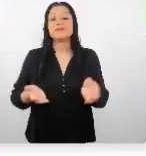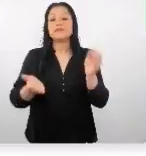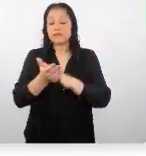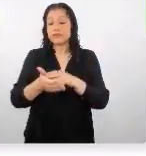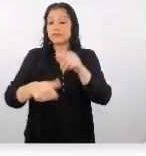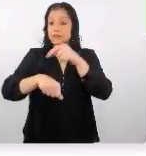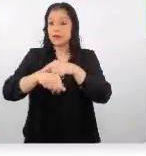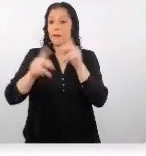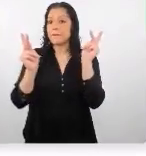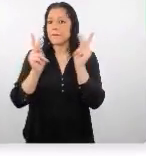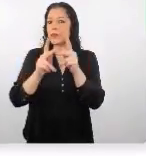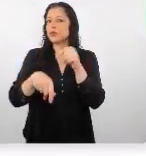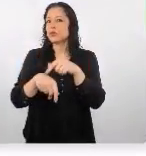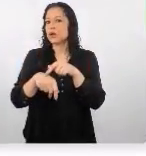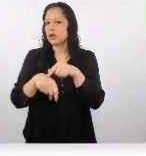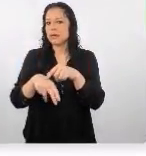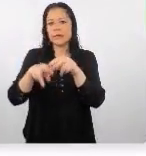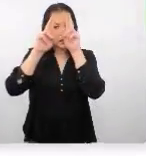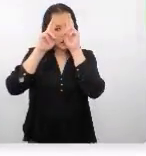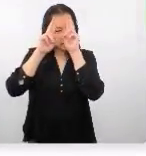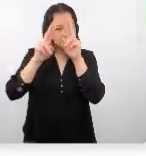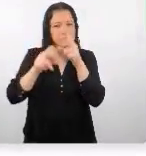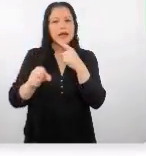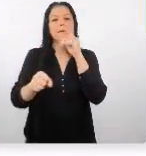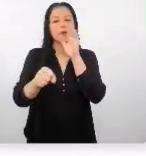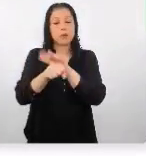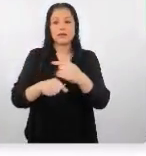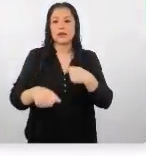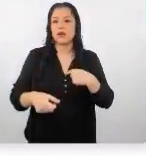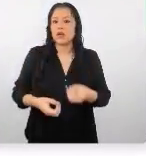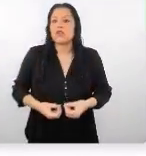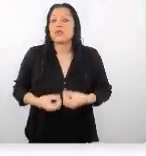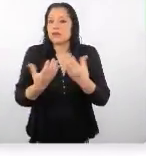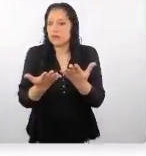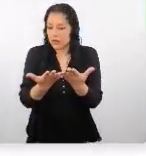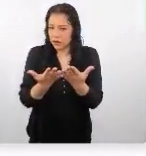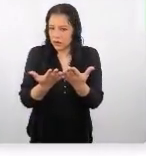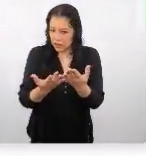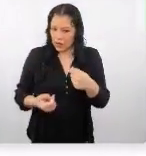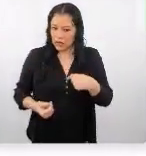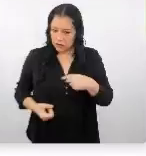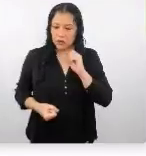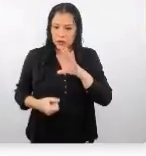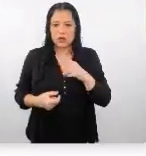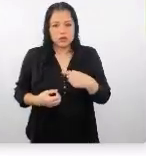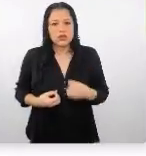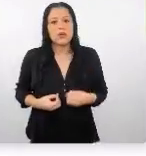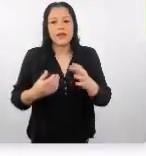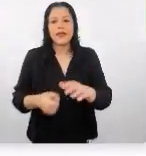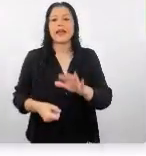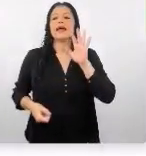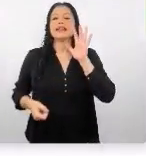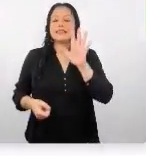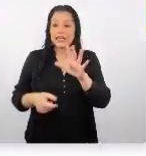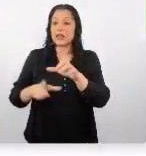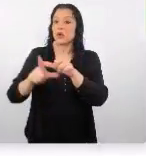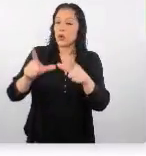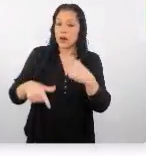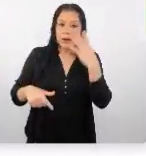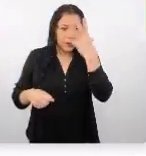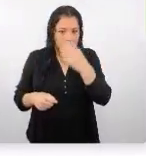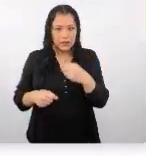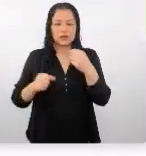puntualidad respetar esa promesa de venta si les decimos que le vamos a dar cinco atractivos en un